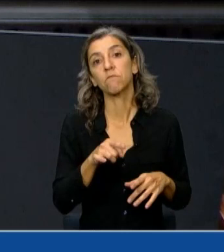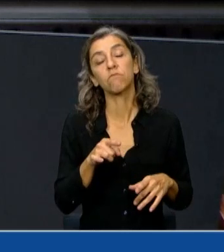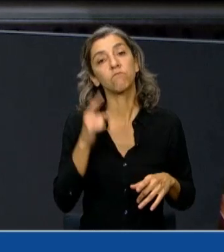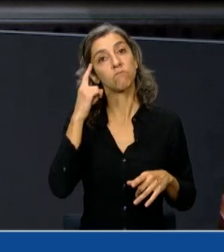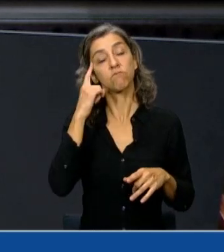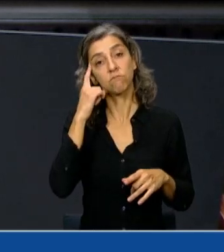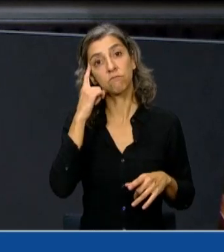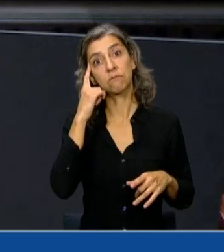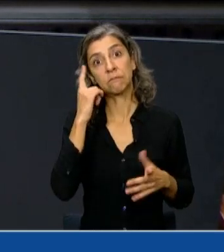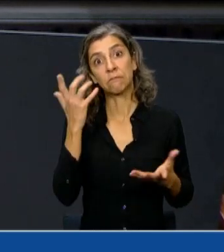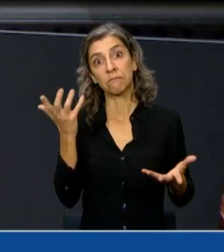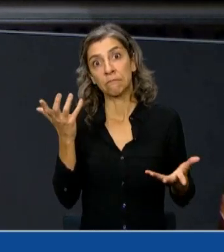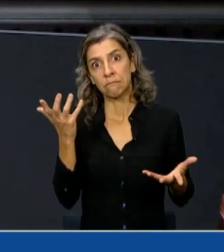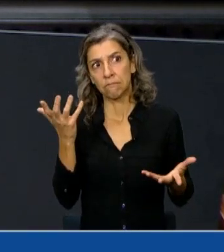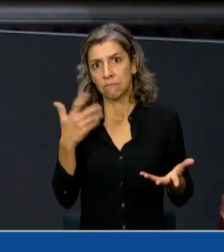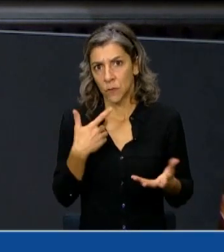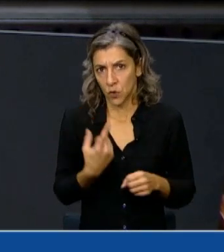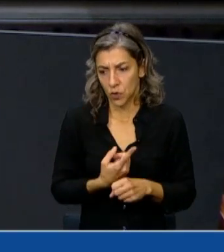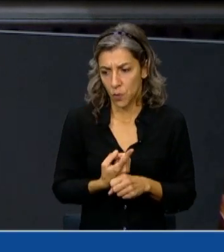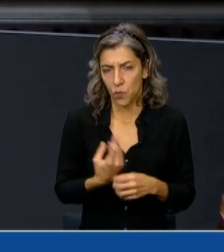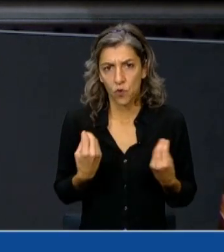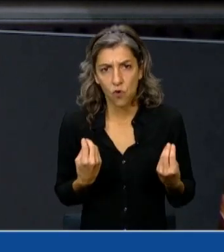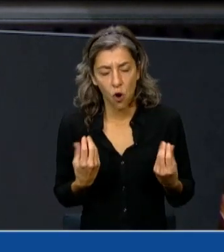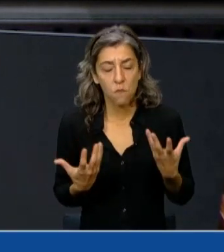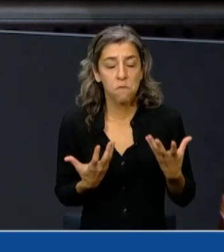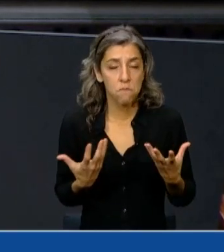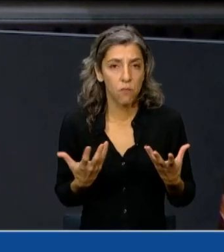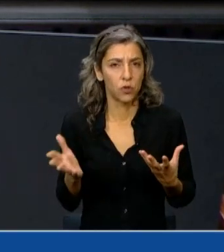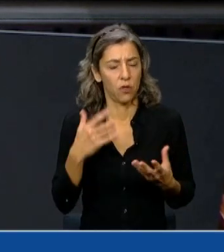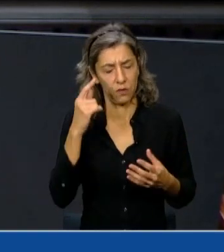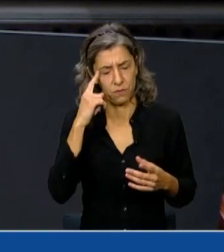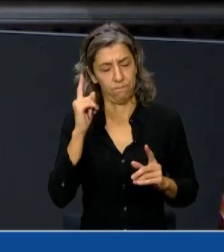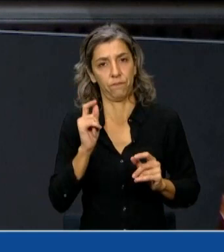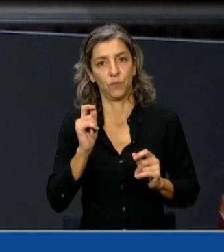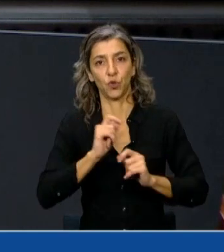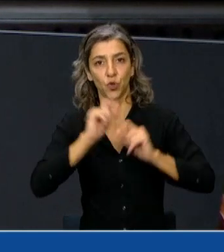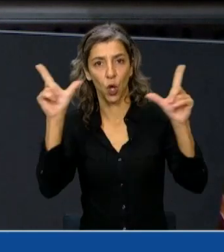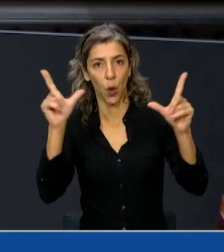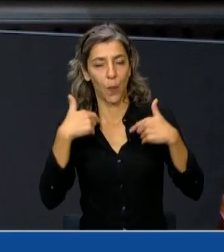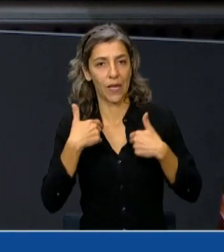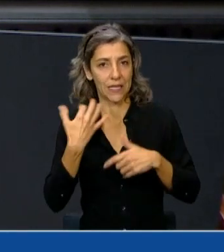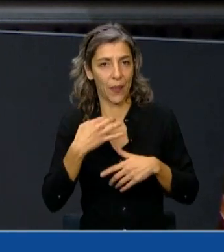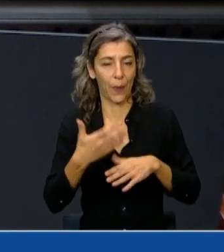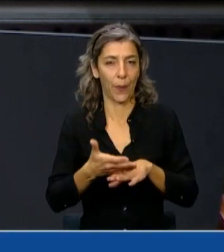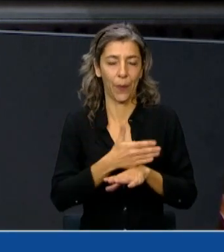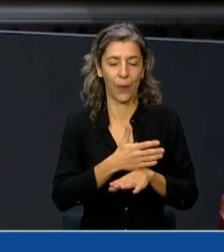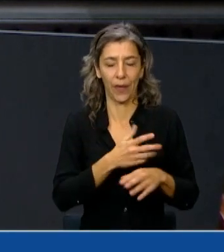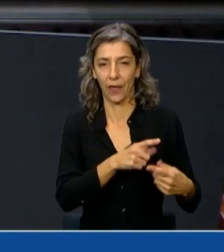disparatado y poco posible de ser aplicado, al menos sin que se discuta esto previamente,